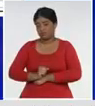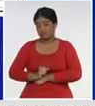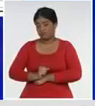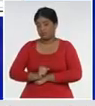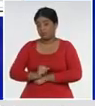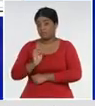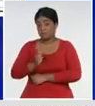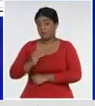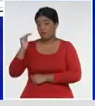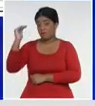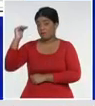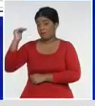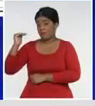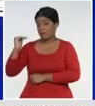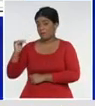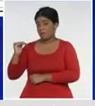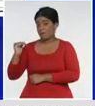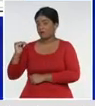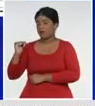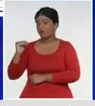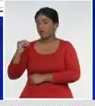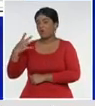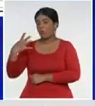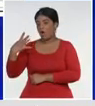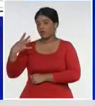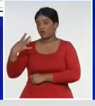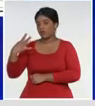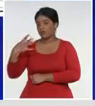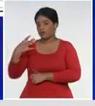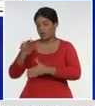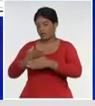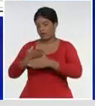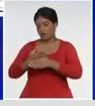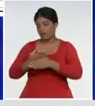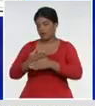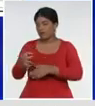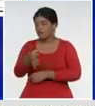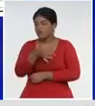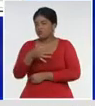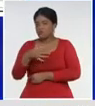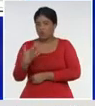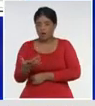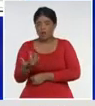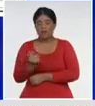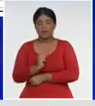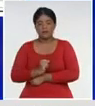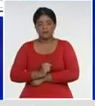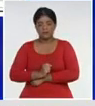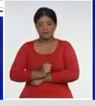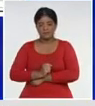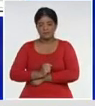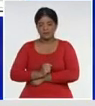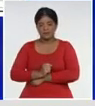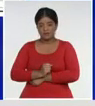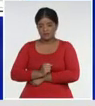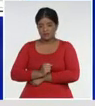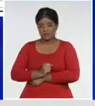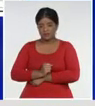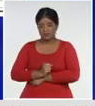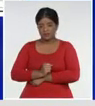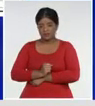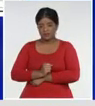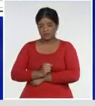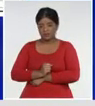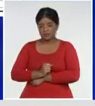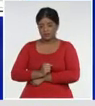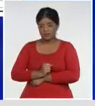país, con los municipios, Palma Soriano, con 150,68, tasa,